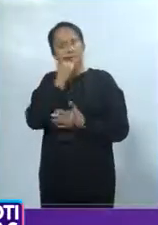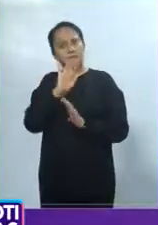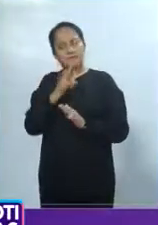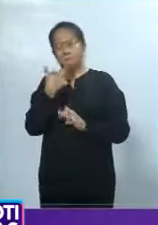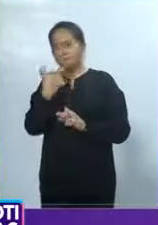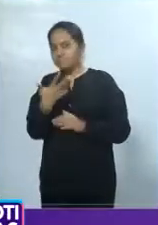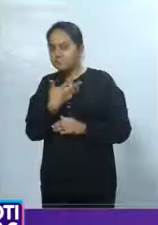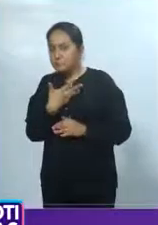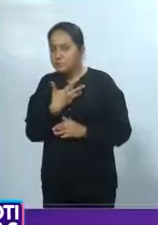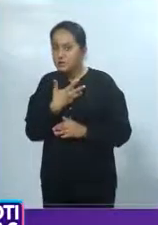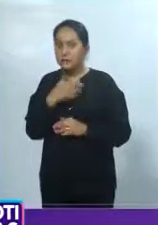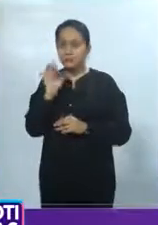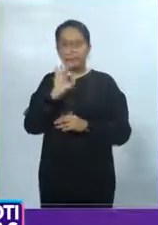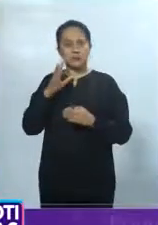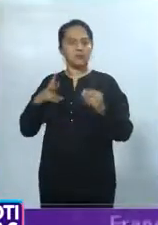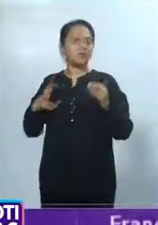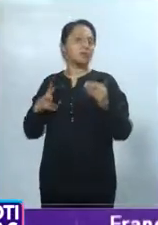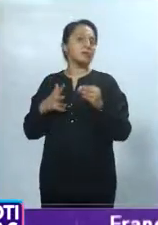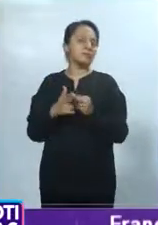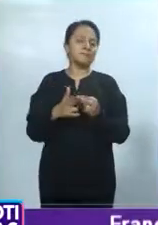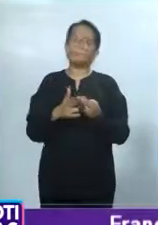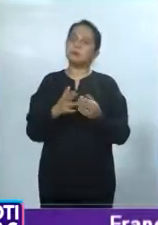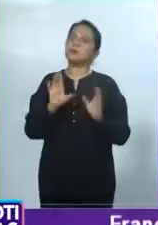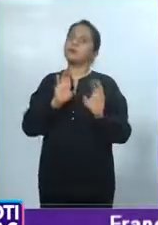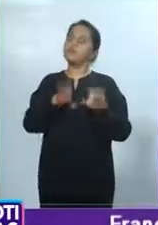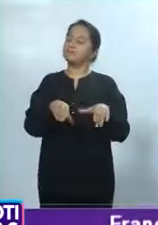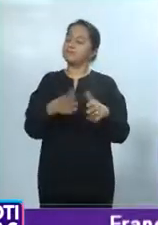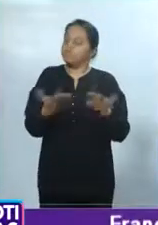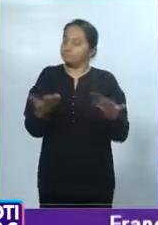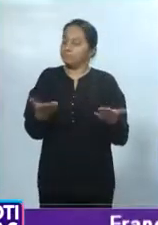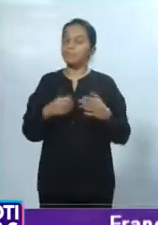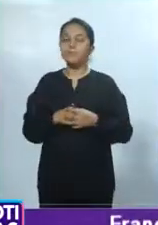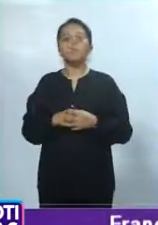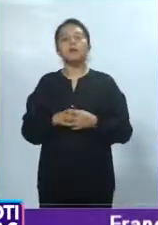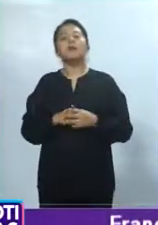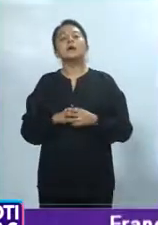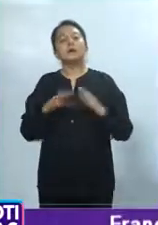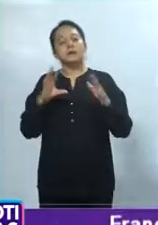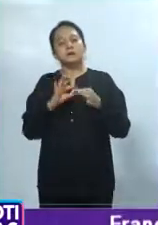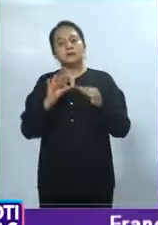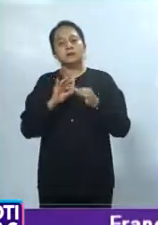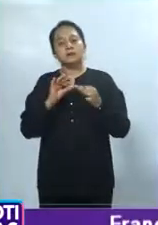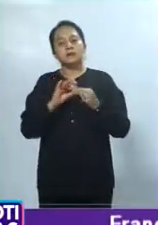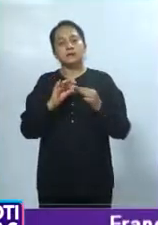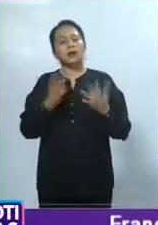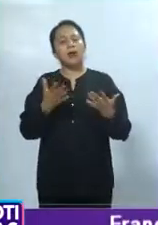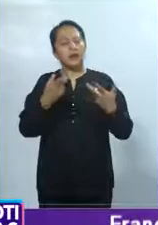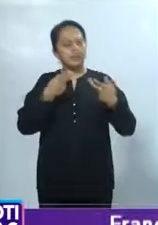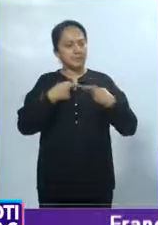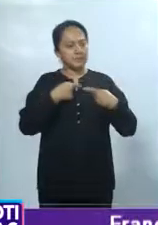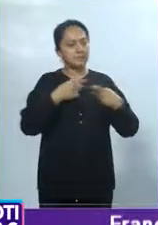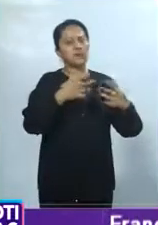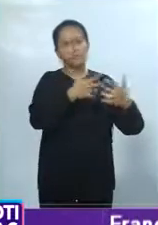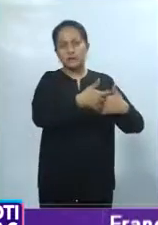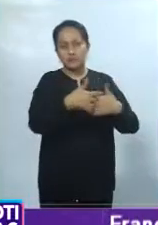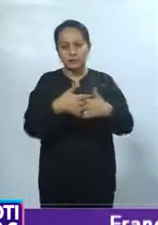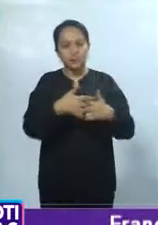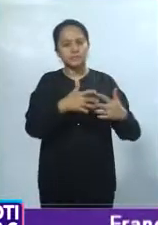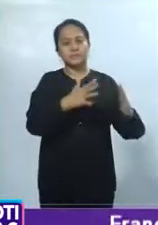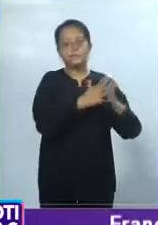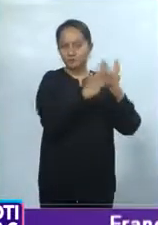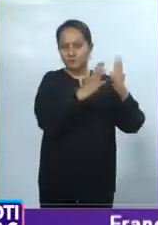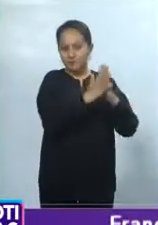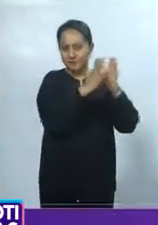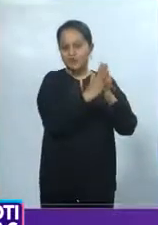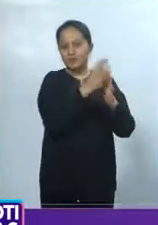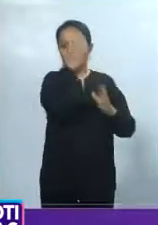advirtió. Participaron, he pedido a los de semaforización, a la compañía que estén presentes para hacer los ajustes en todos estos días.